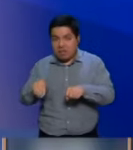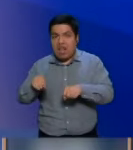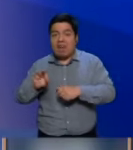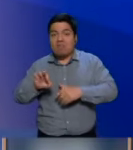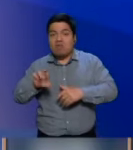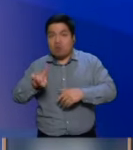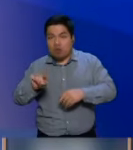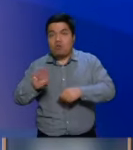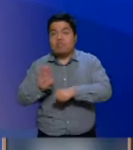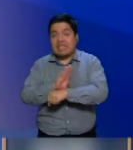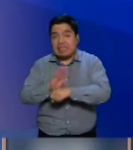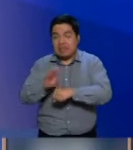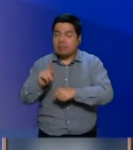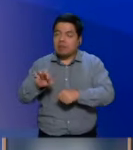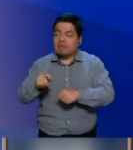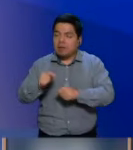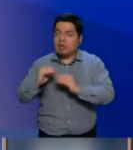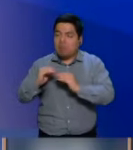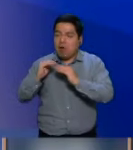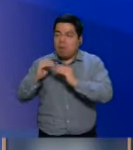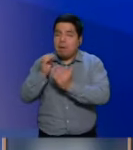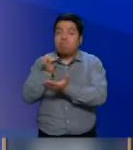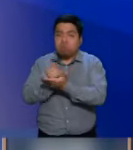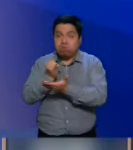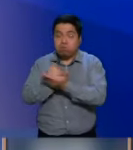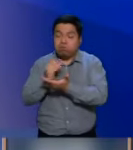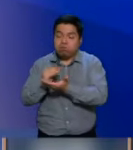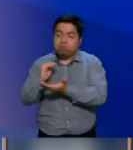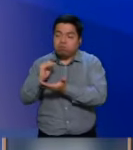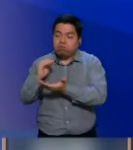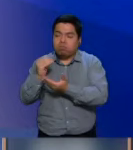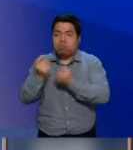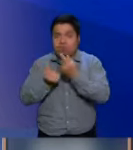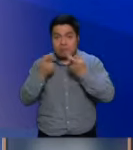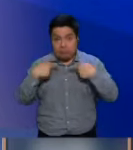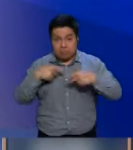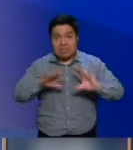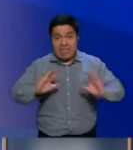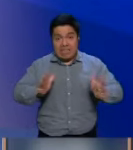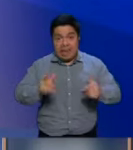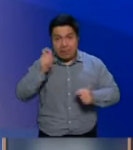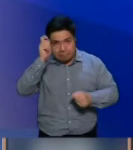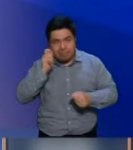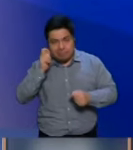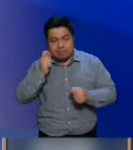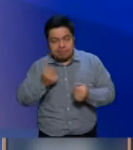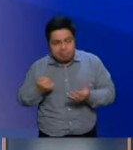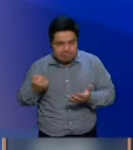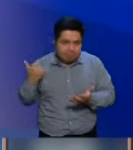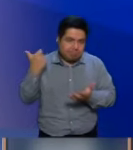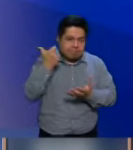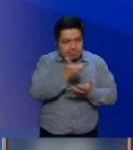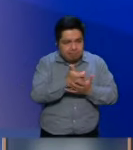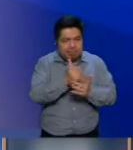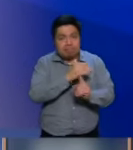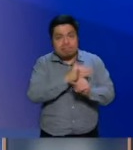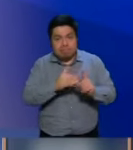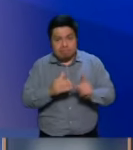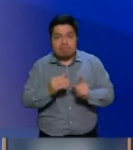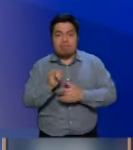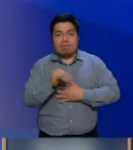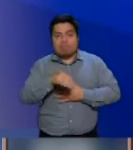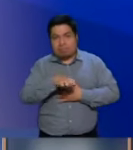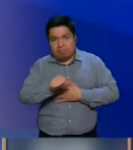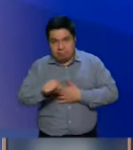Ahí generarán rendimientos y esos recursos se utilizarán para que quienes estén jubilados reciban al menos el salario promedio ante el IMSS, que es